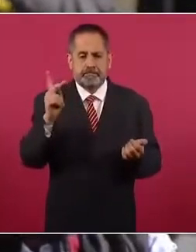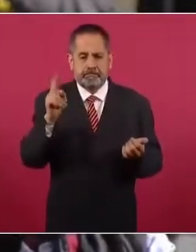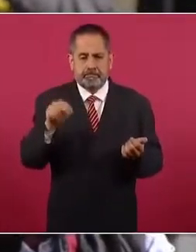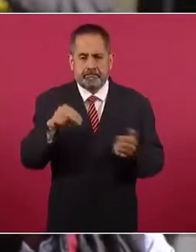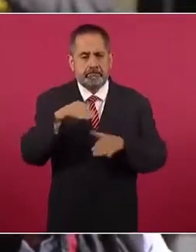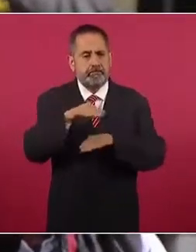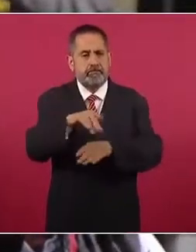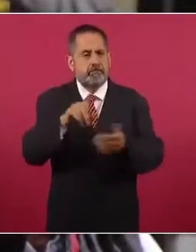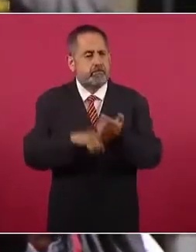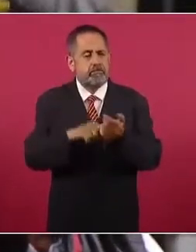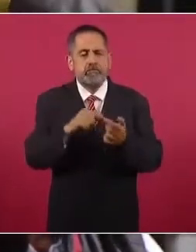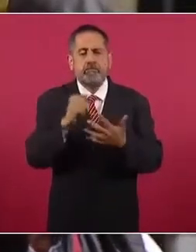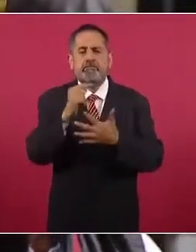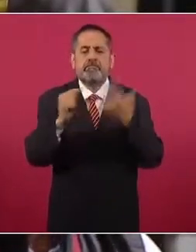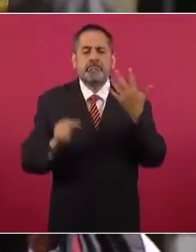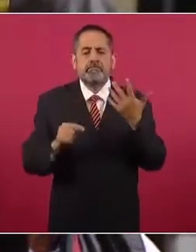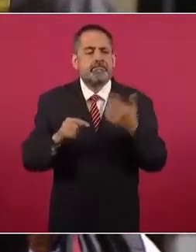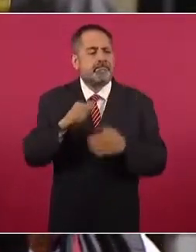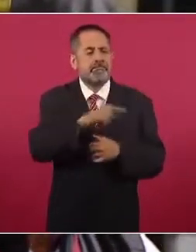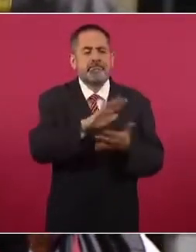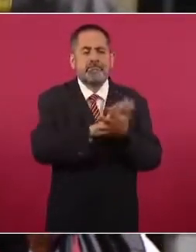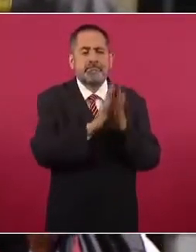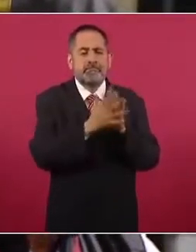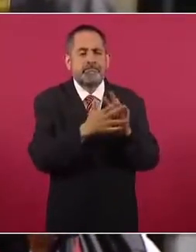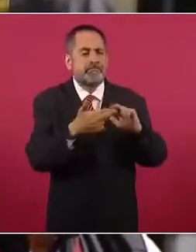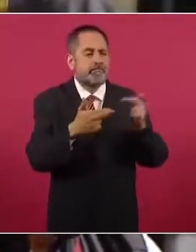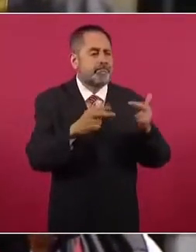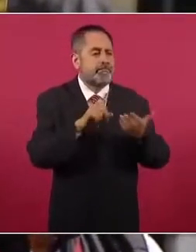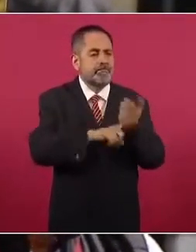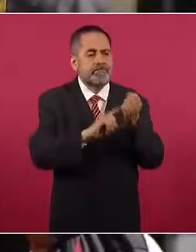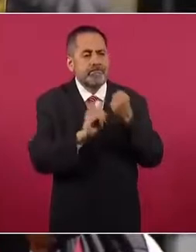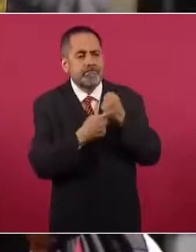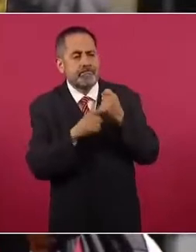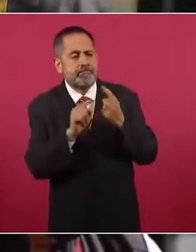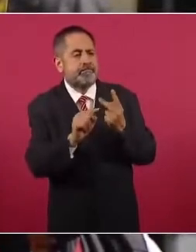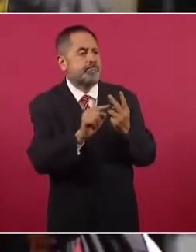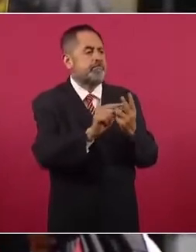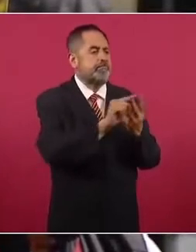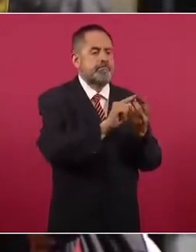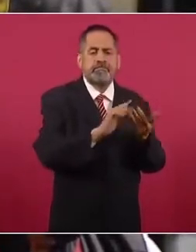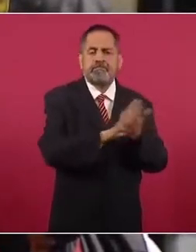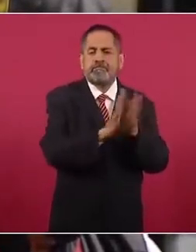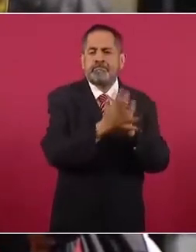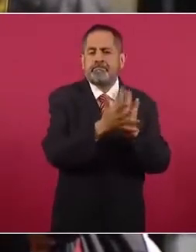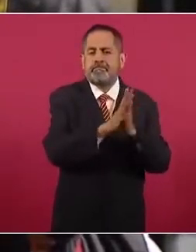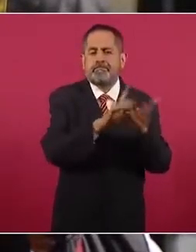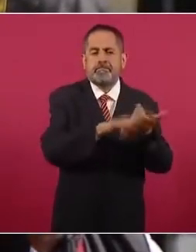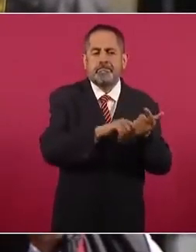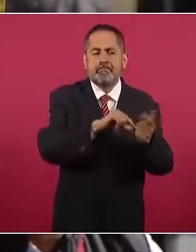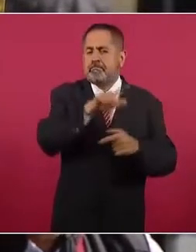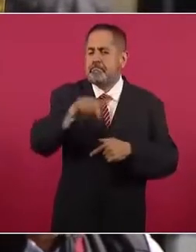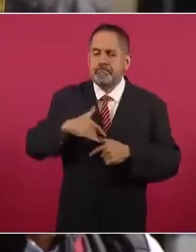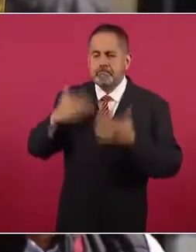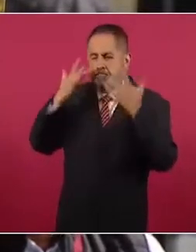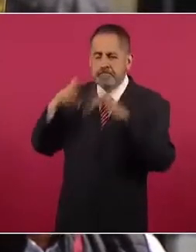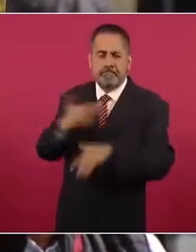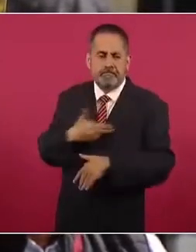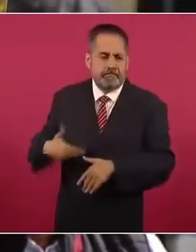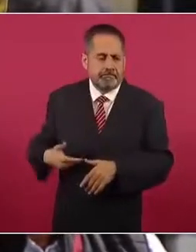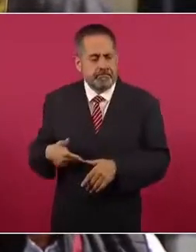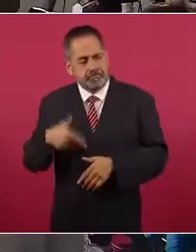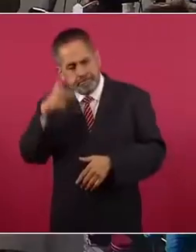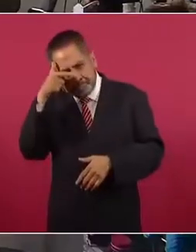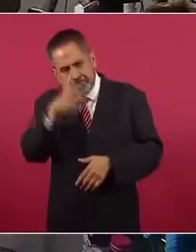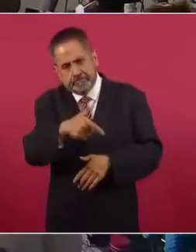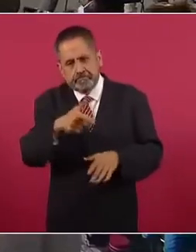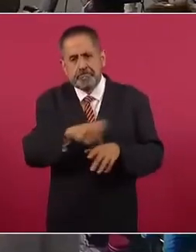asunto de todas estas redes que pudo tejer antes de dejar la presidencia de la República y que bueno, pues también deja ver